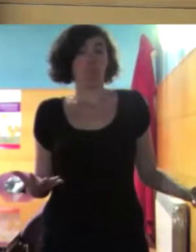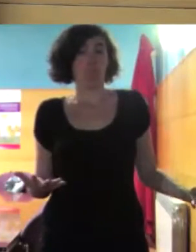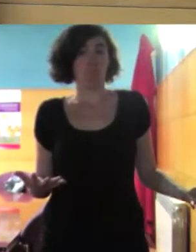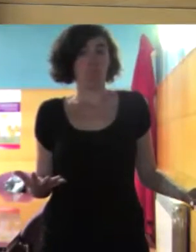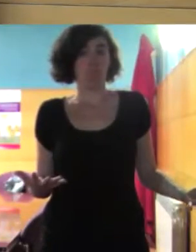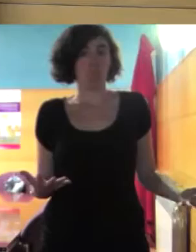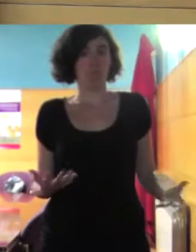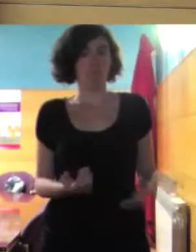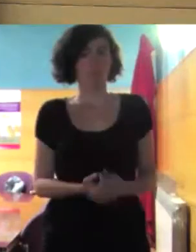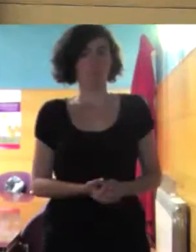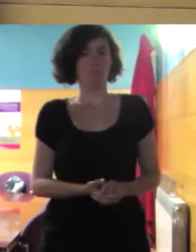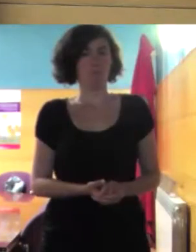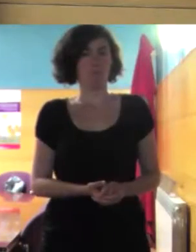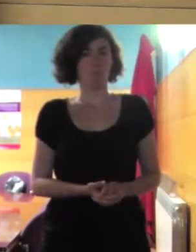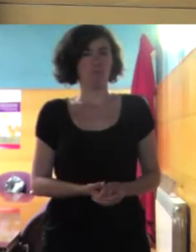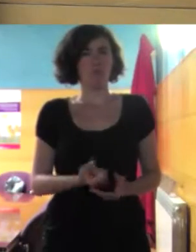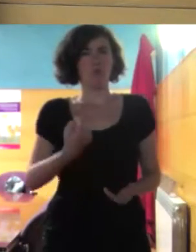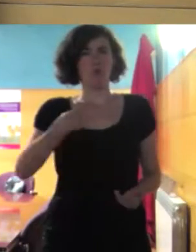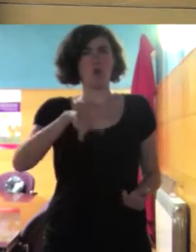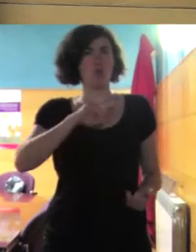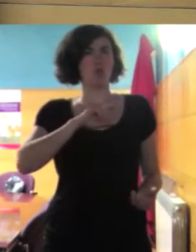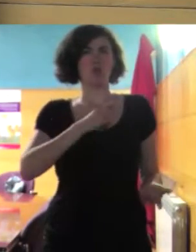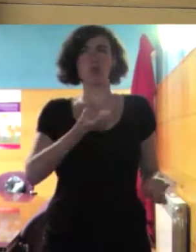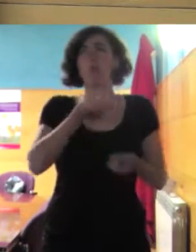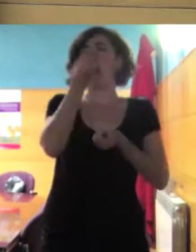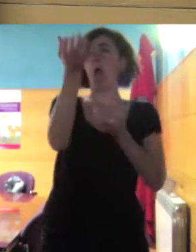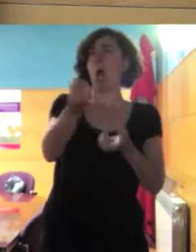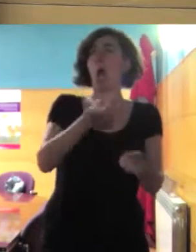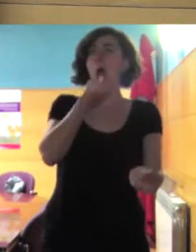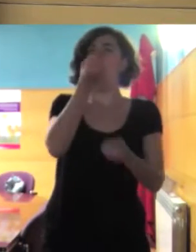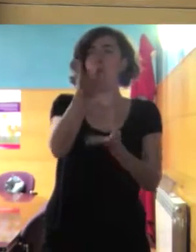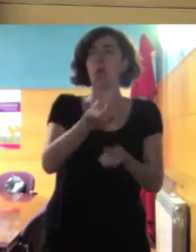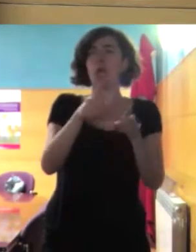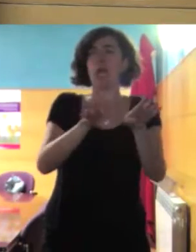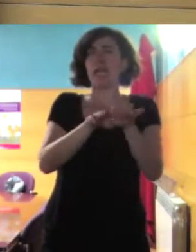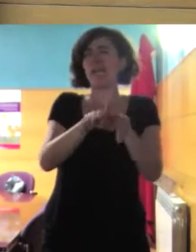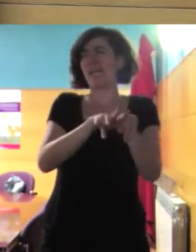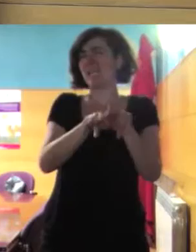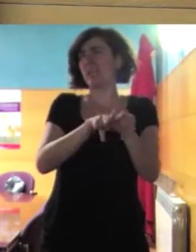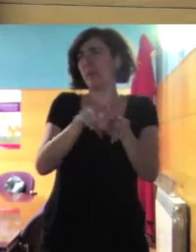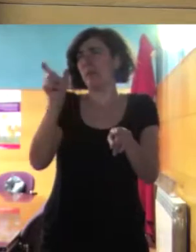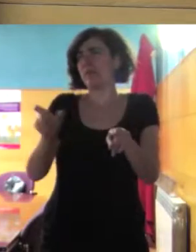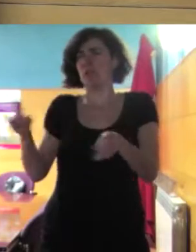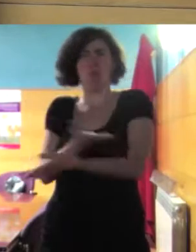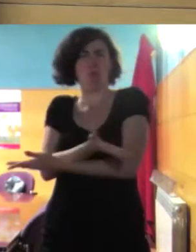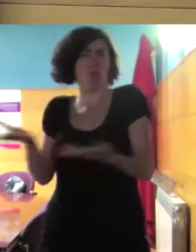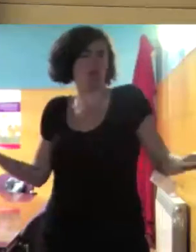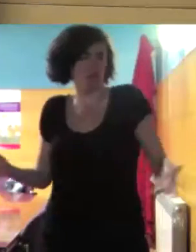es que yo creo que comentamos y criticamos hasta de lo que tenemos dentro de casa